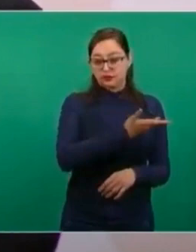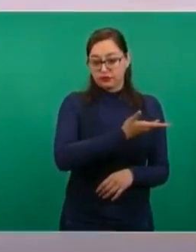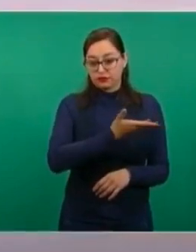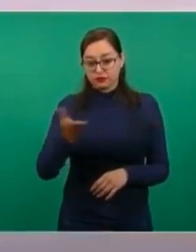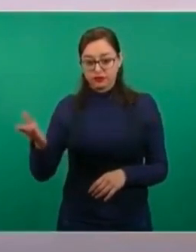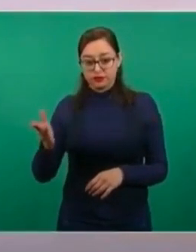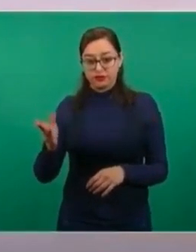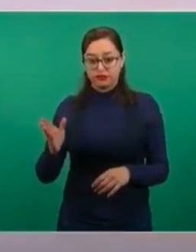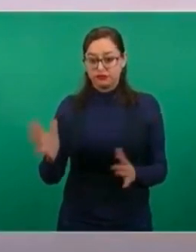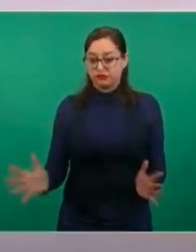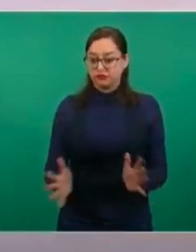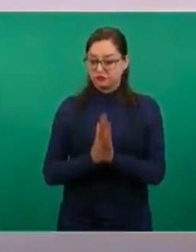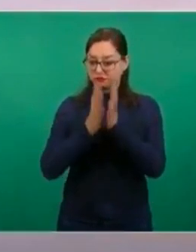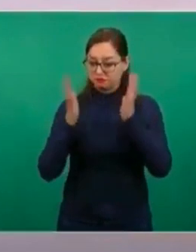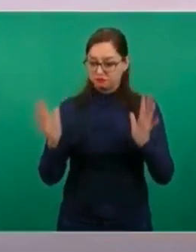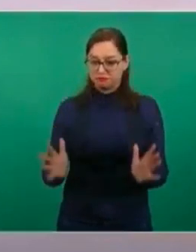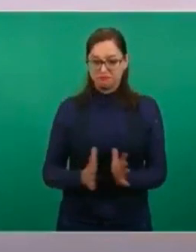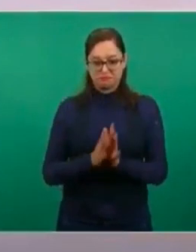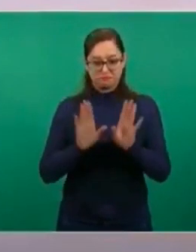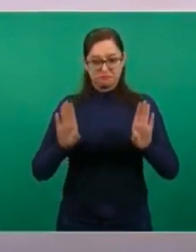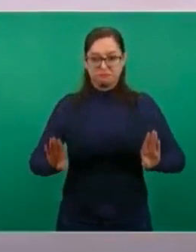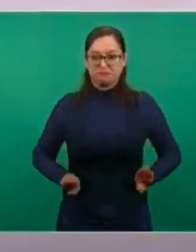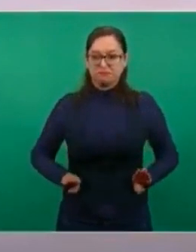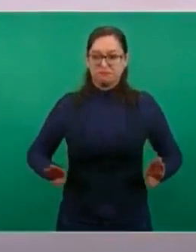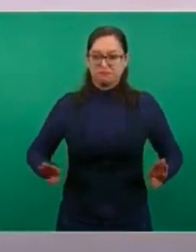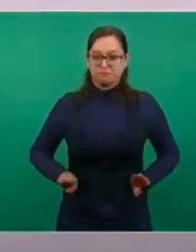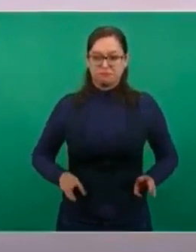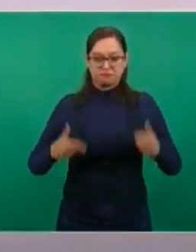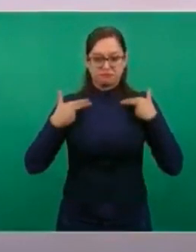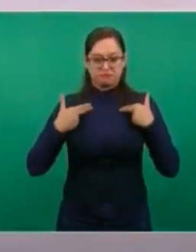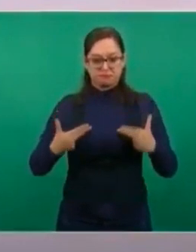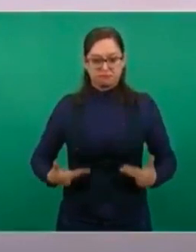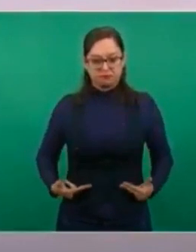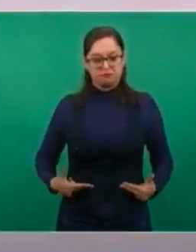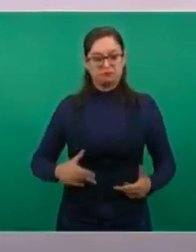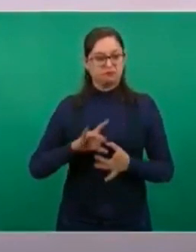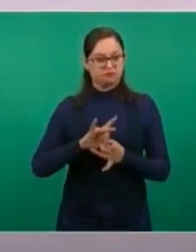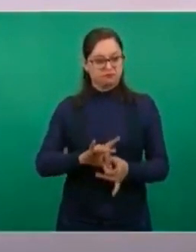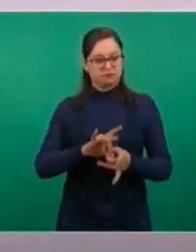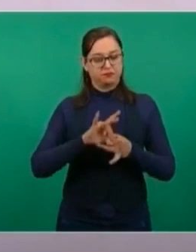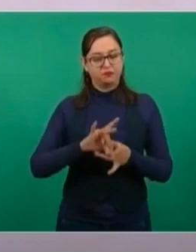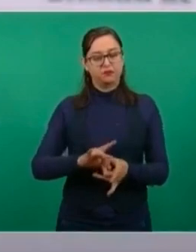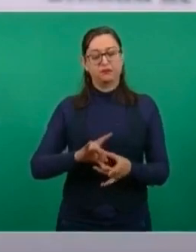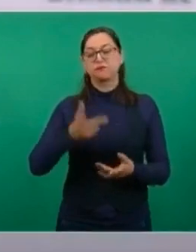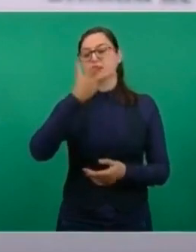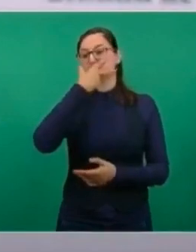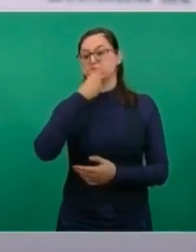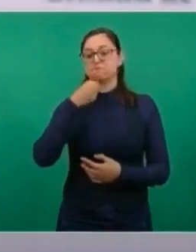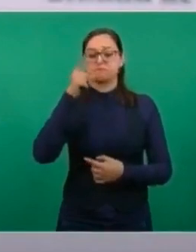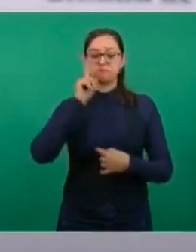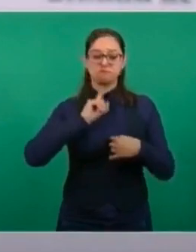la participación de enfermeras, enfermeros,